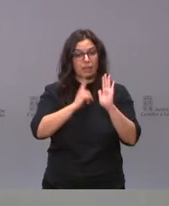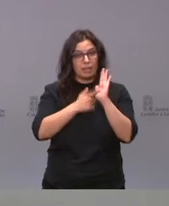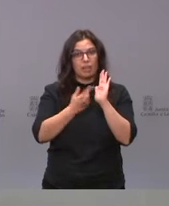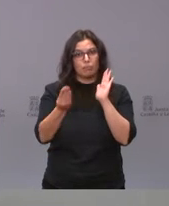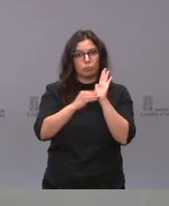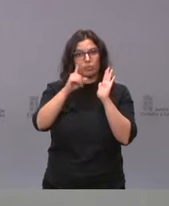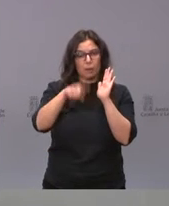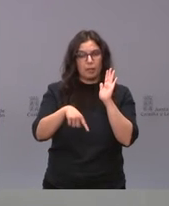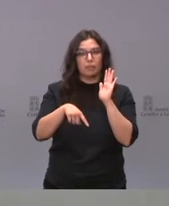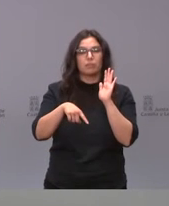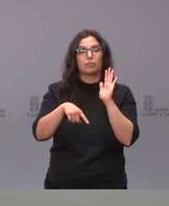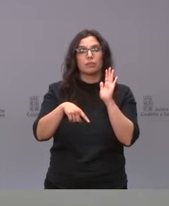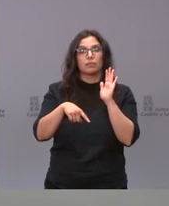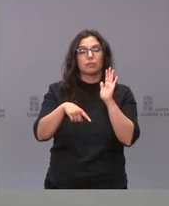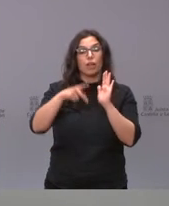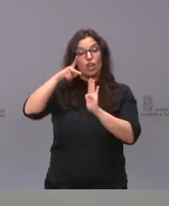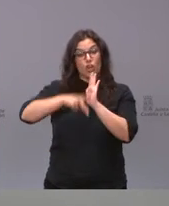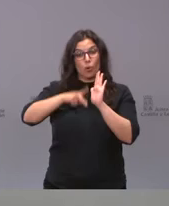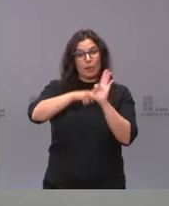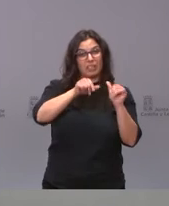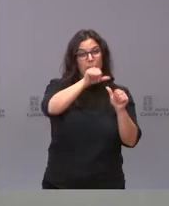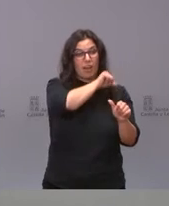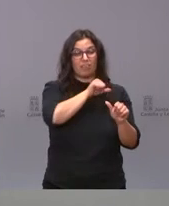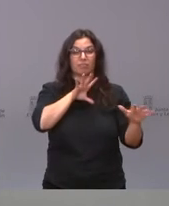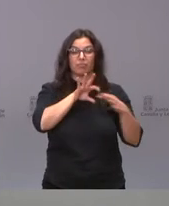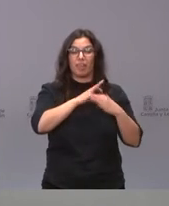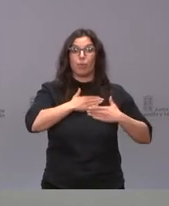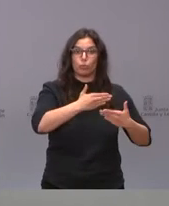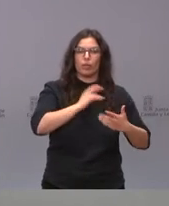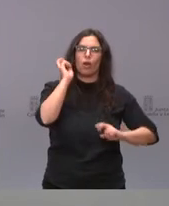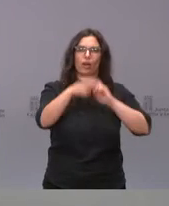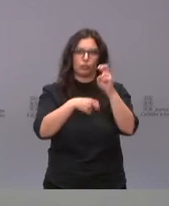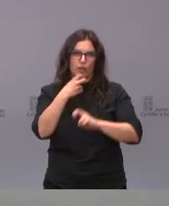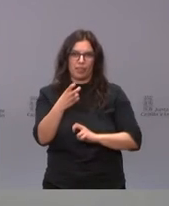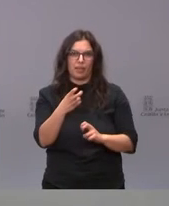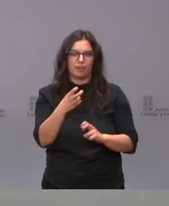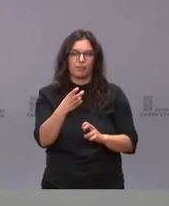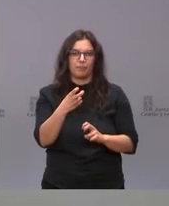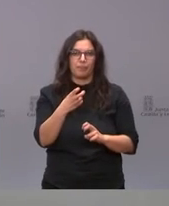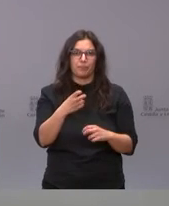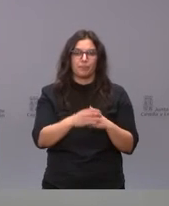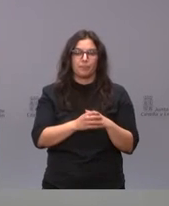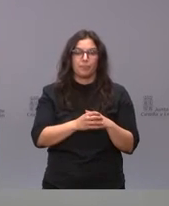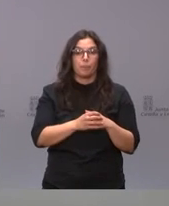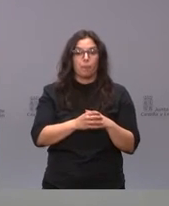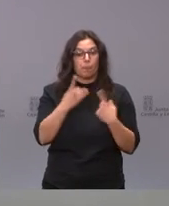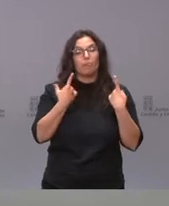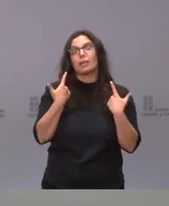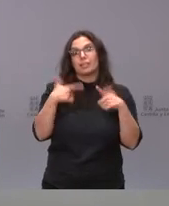la actualización de la normativa del voluntariado. Parte de ese sector